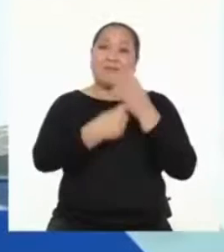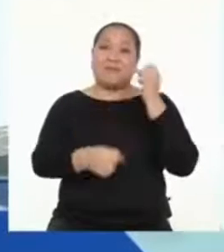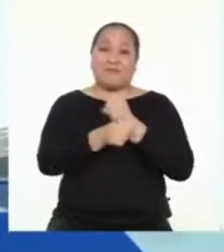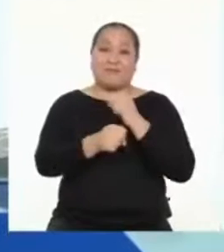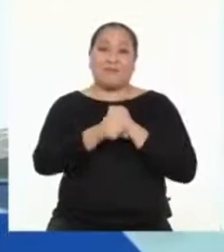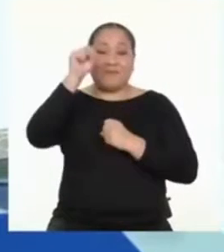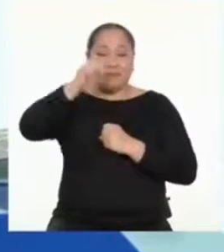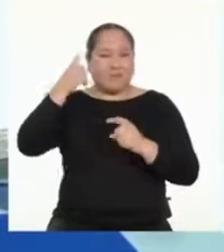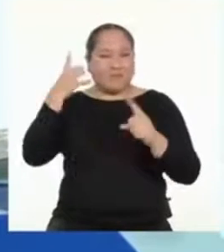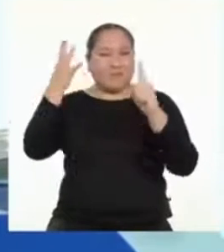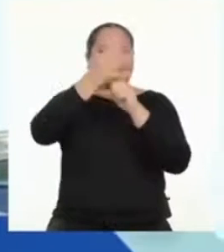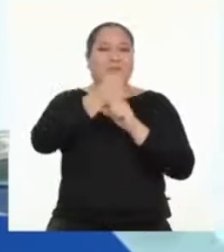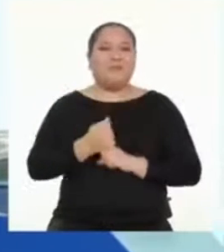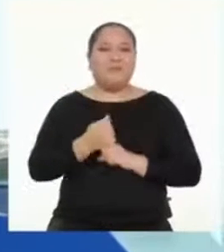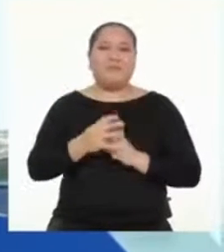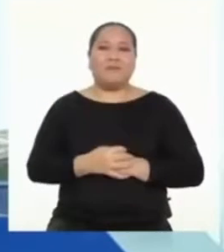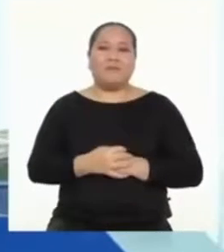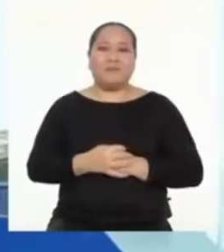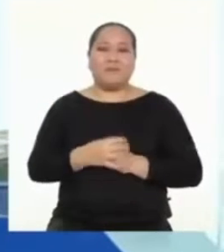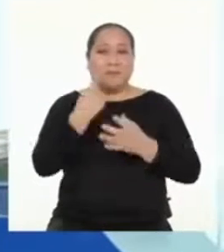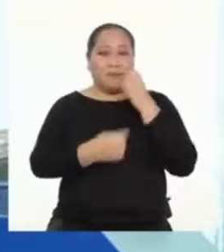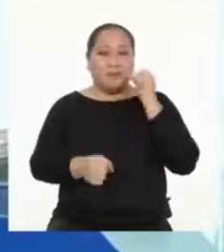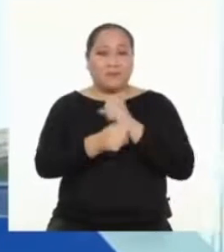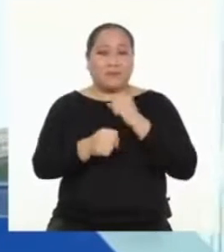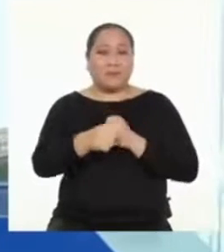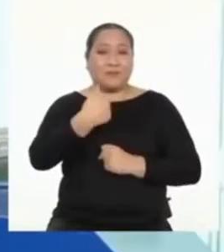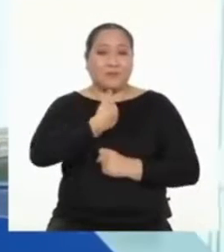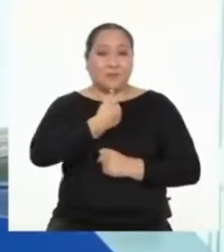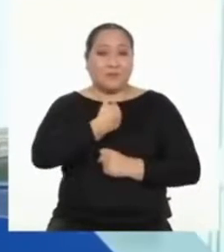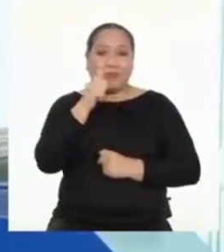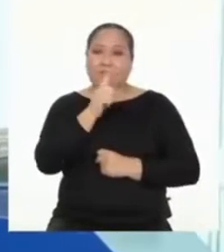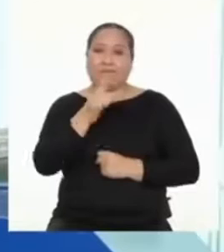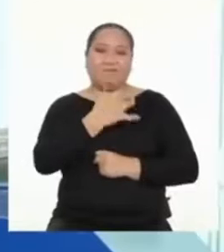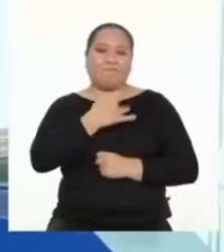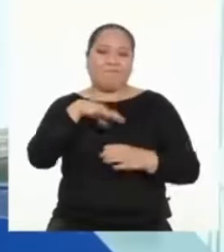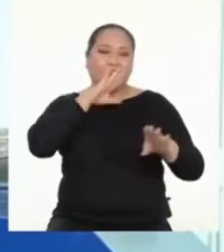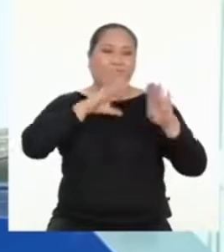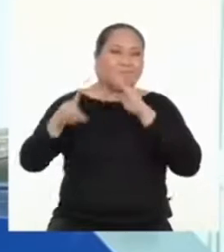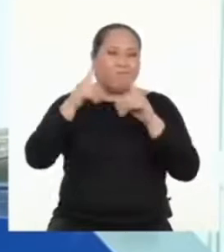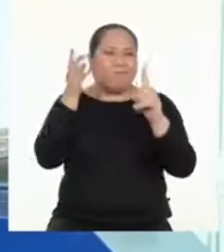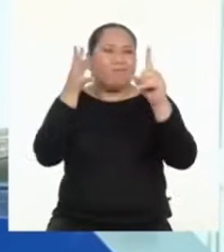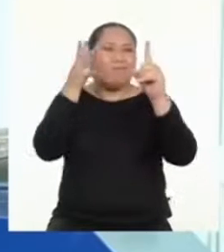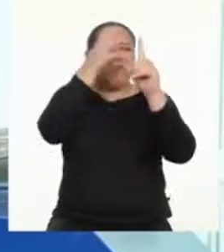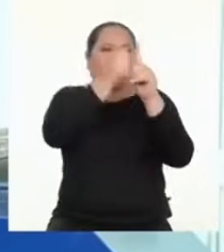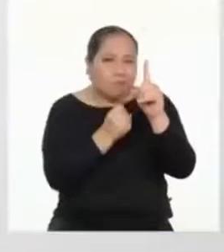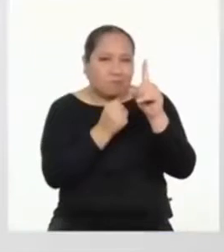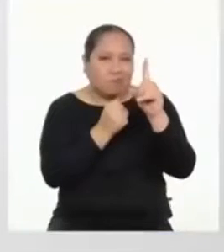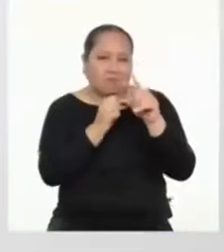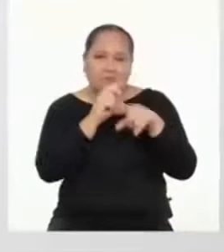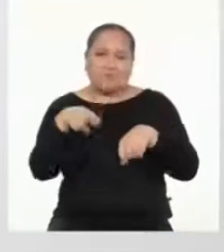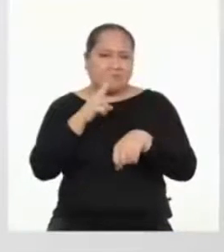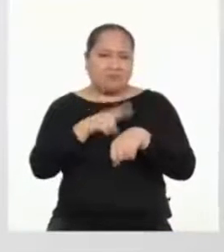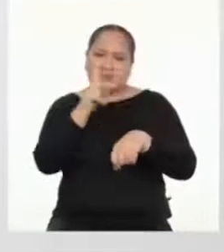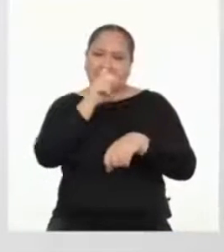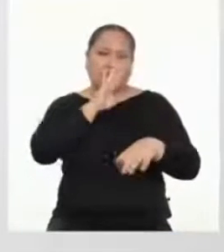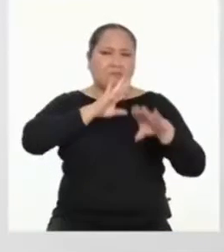en que podemos lograrlo. Pero también tener la confianza en nosotros mismos para no frustrarnos si no tenemos el resultado que buscábamos.